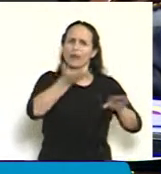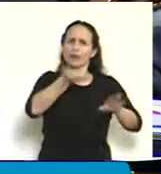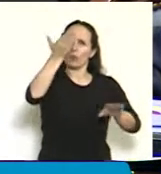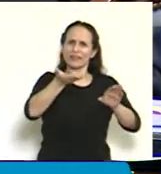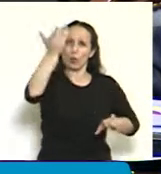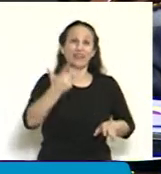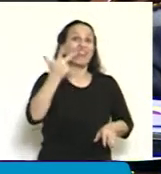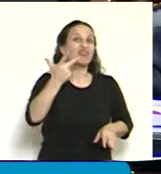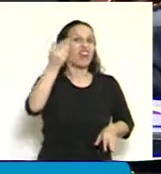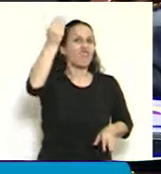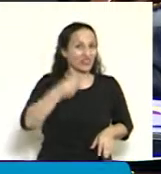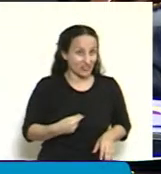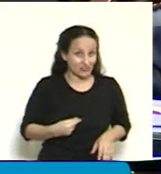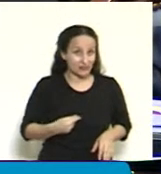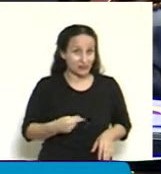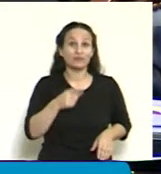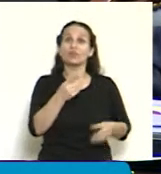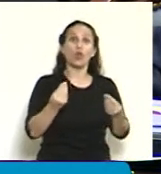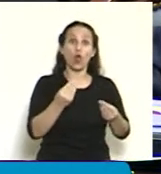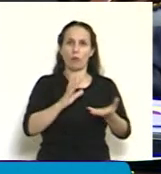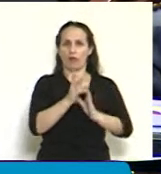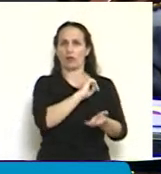DNU. ¿Saben cuánto sumó eso?